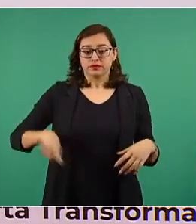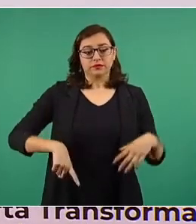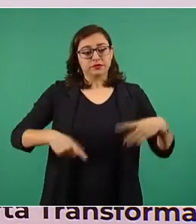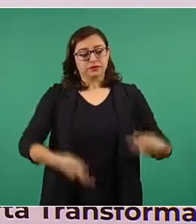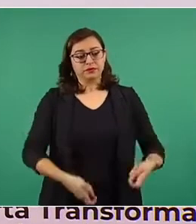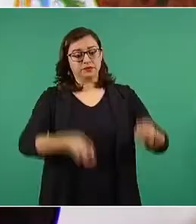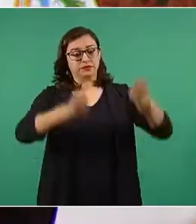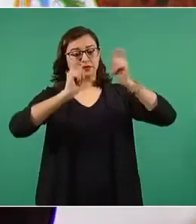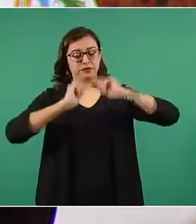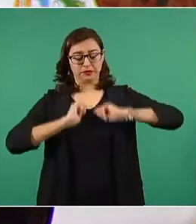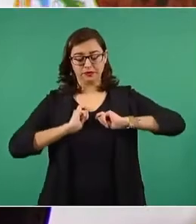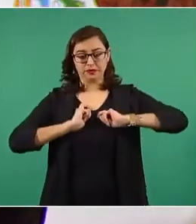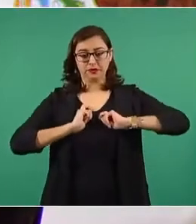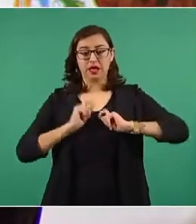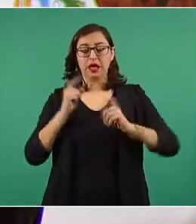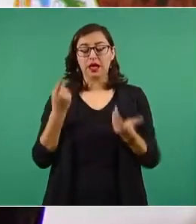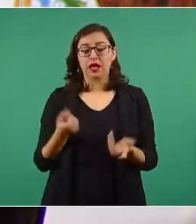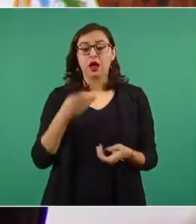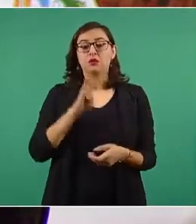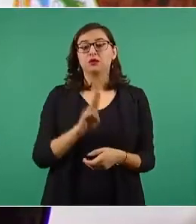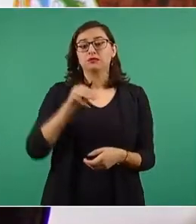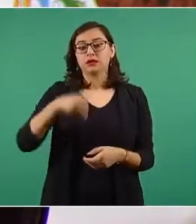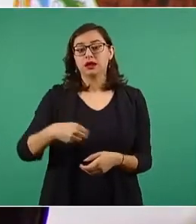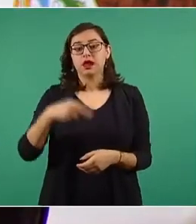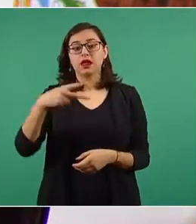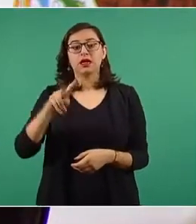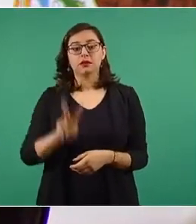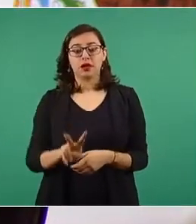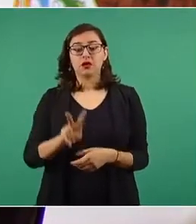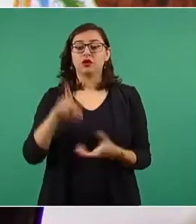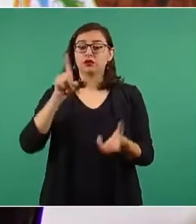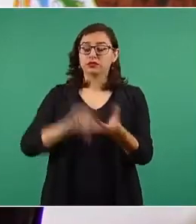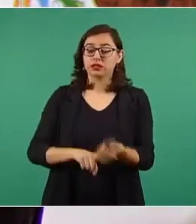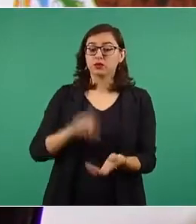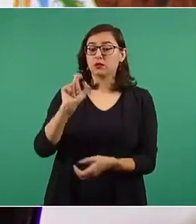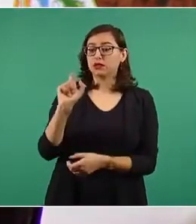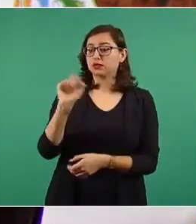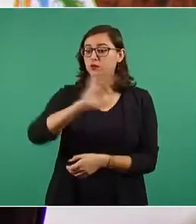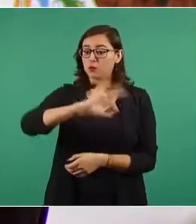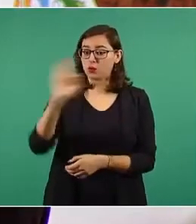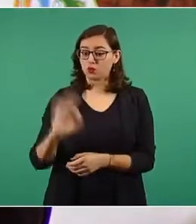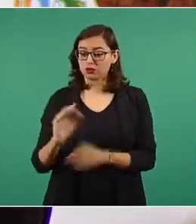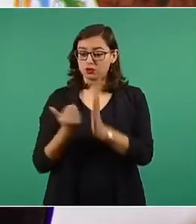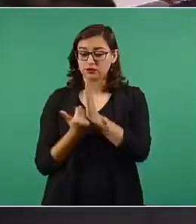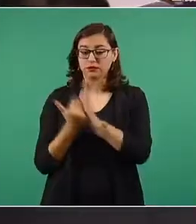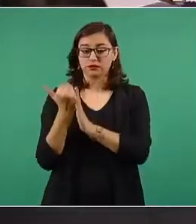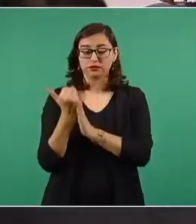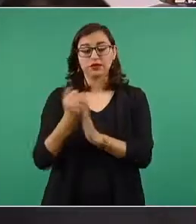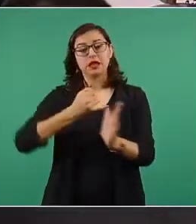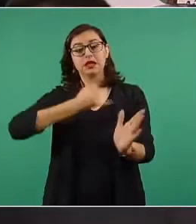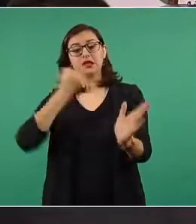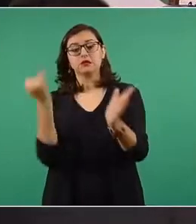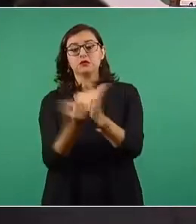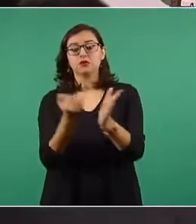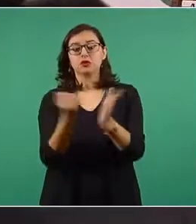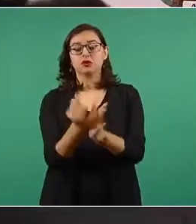crecido en 20 por ciento. La inflación se mantiene estable.